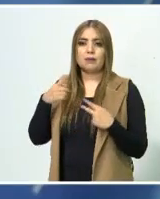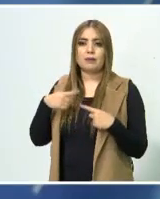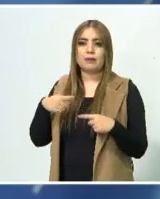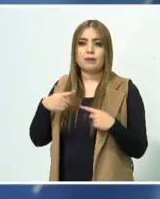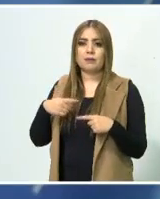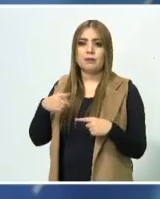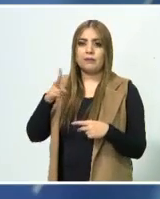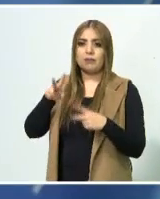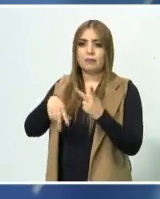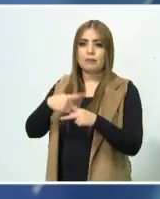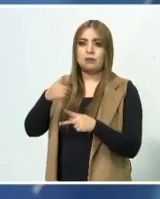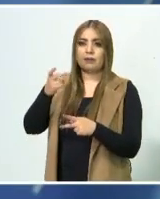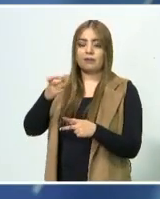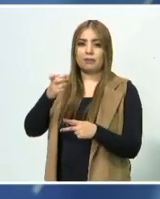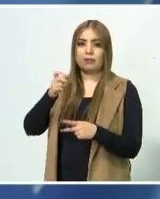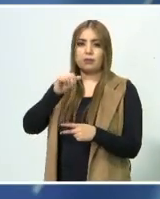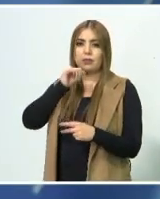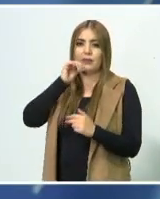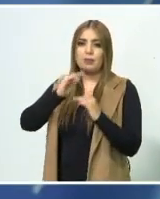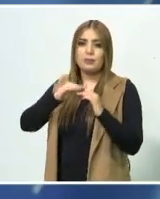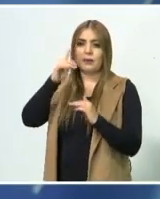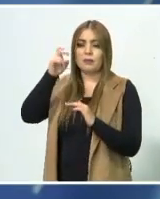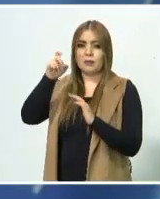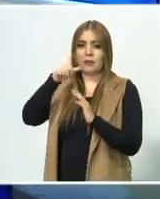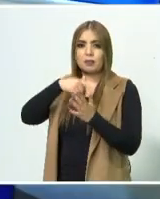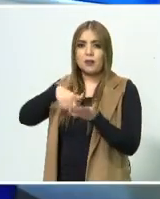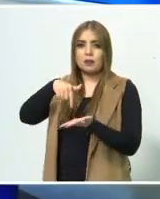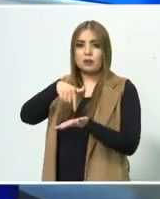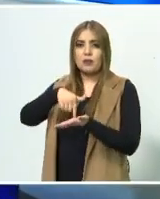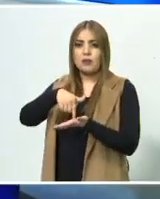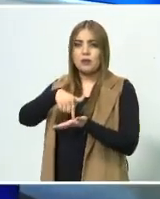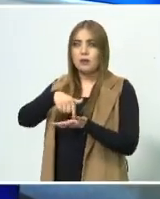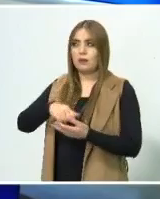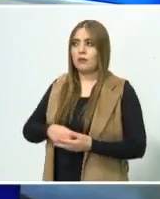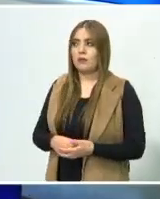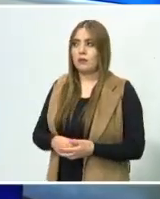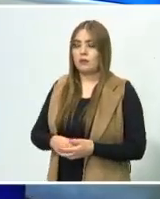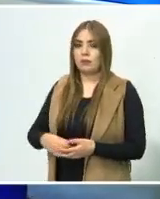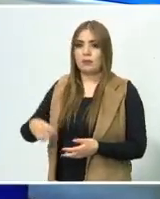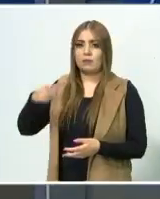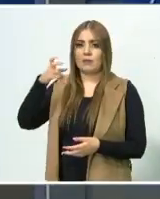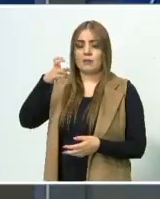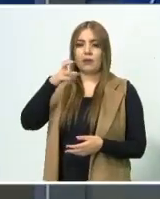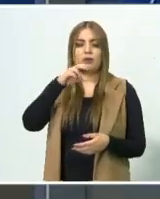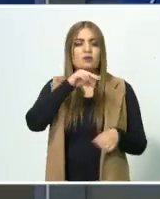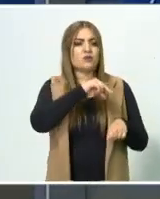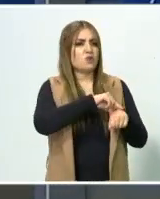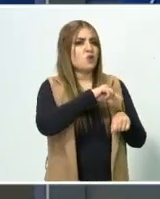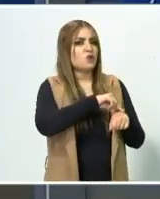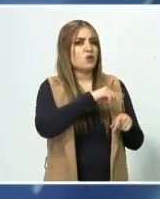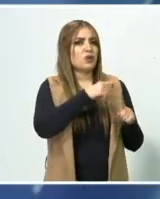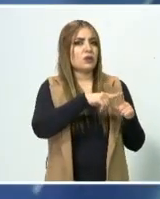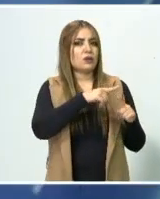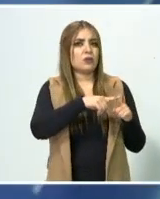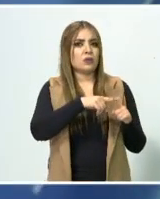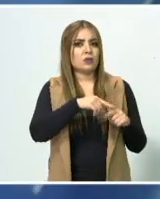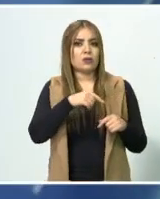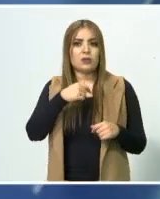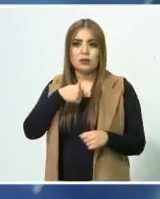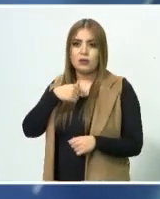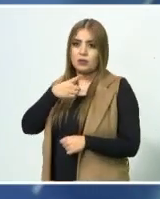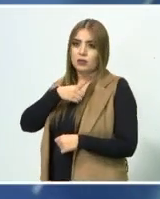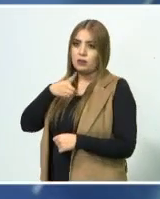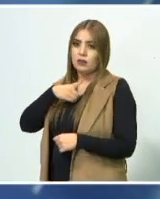ahí, pero solo me dieron el lugar para donde estar. Pero yo estoy solo. Médicamente, ¿quién te está atendiendo? Yo solo me atiendo